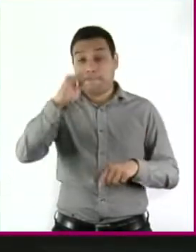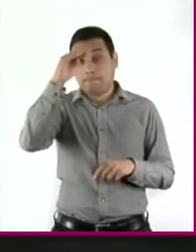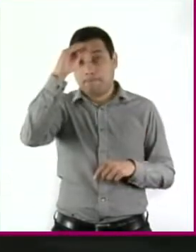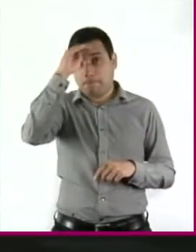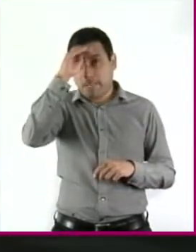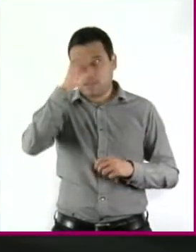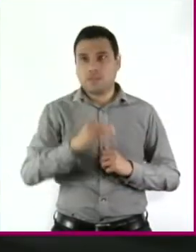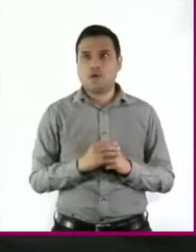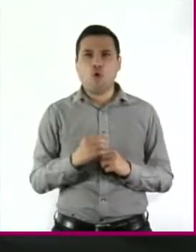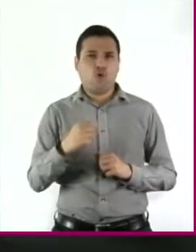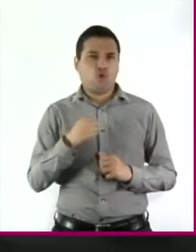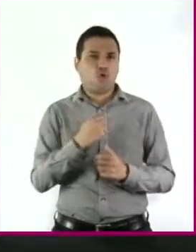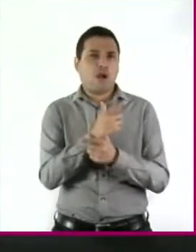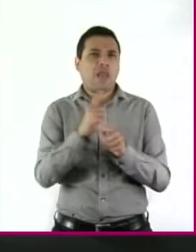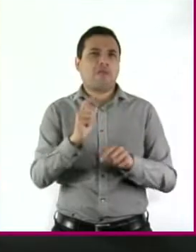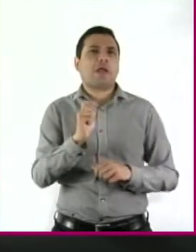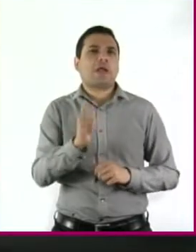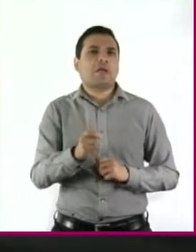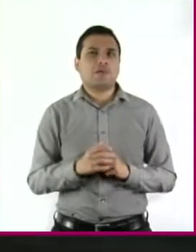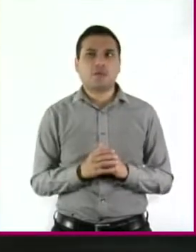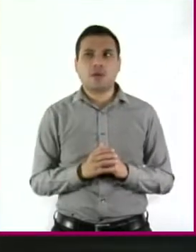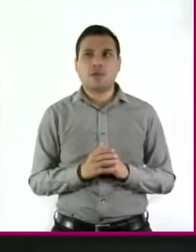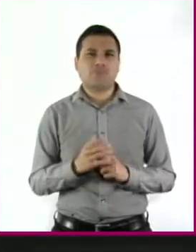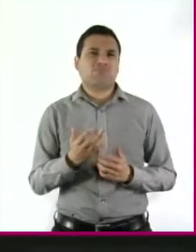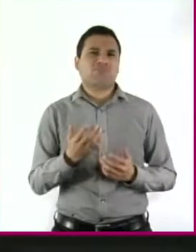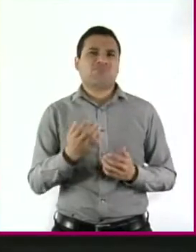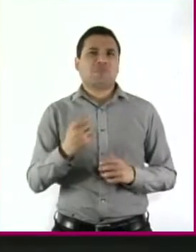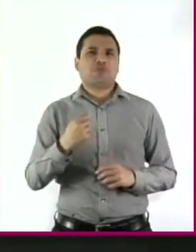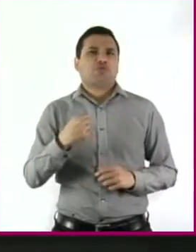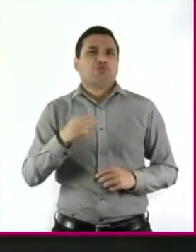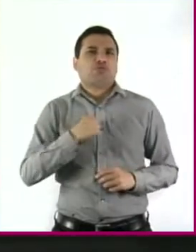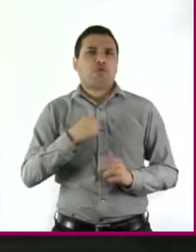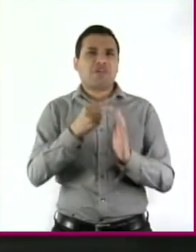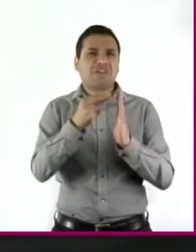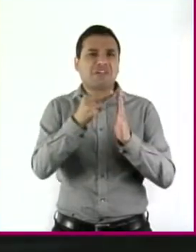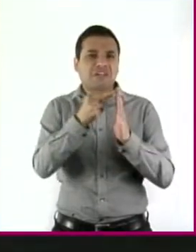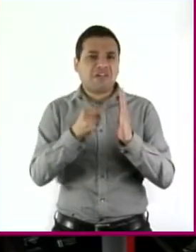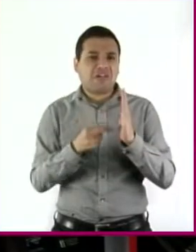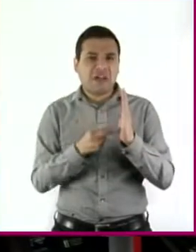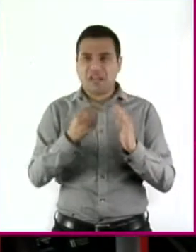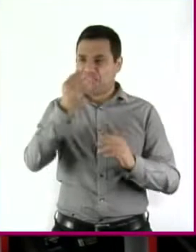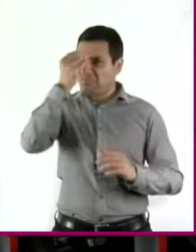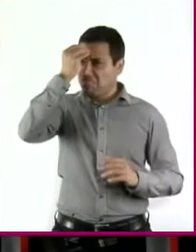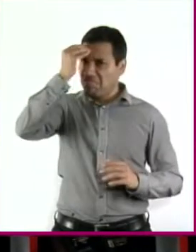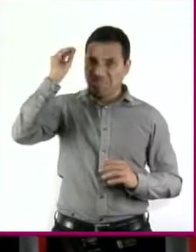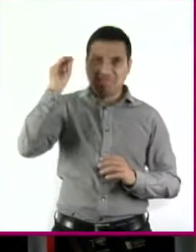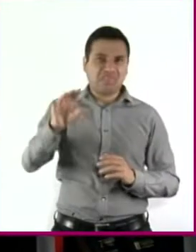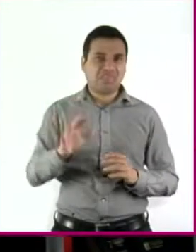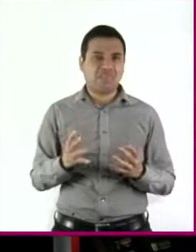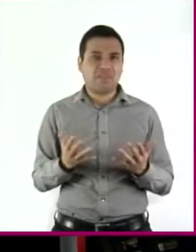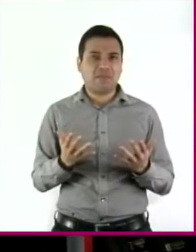es no tener a alguien que nos rija, no obedecer las reglas. ¿A quién debemos